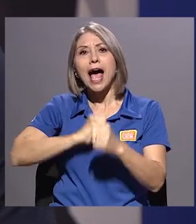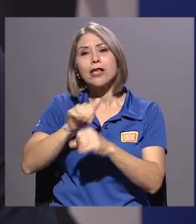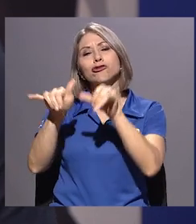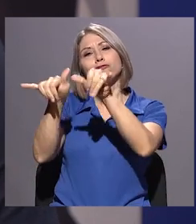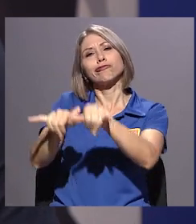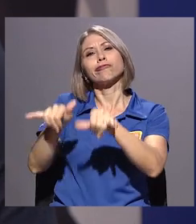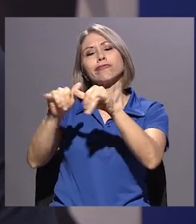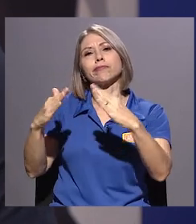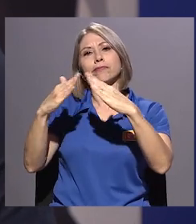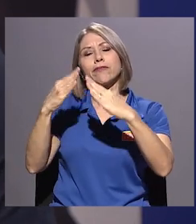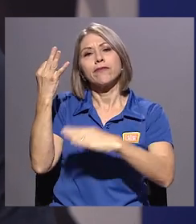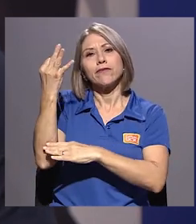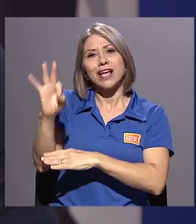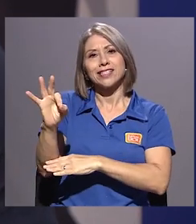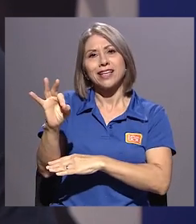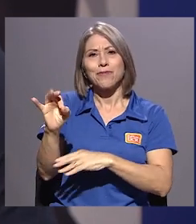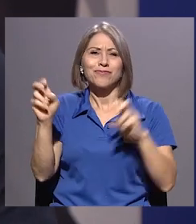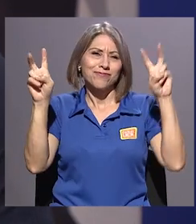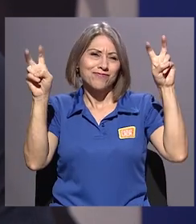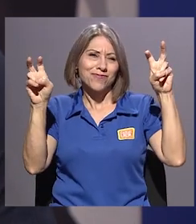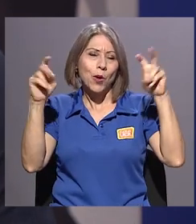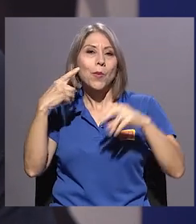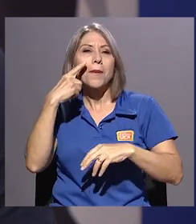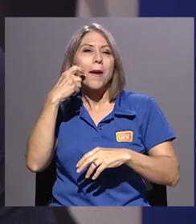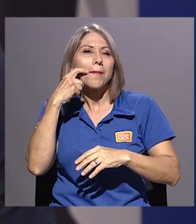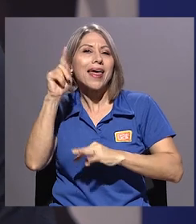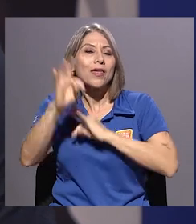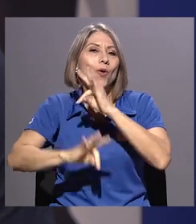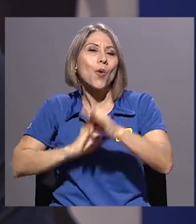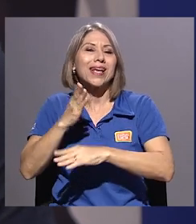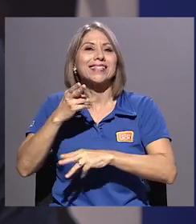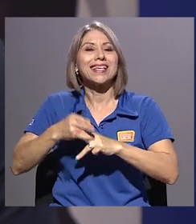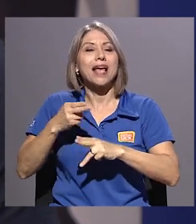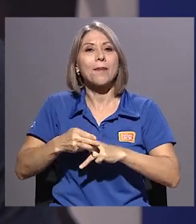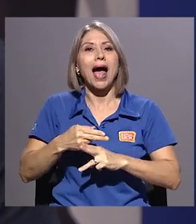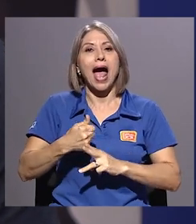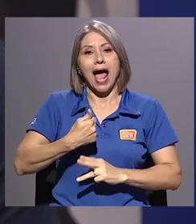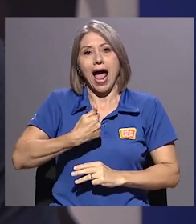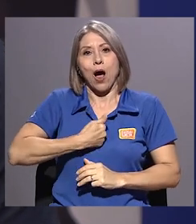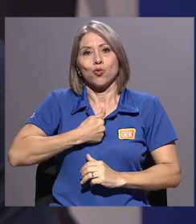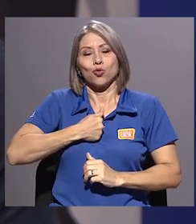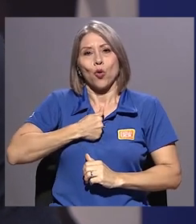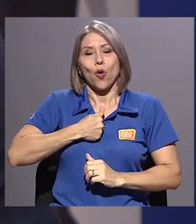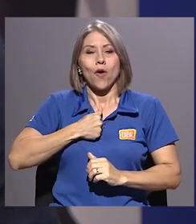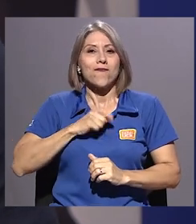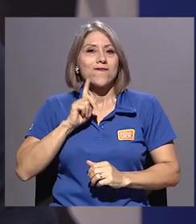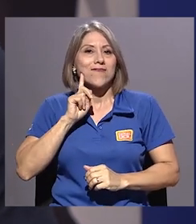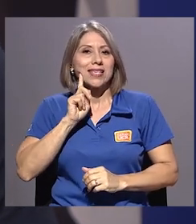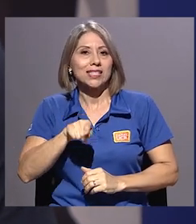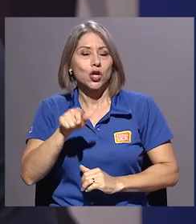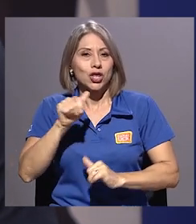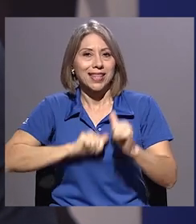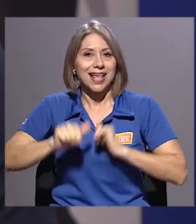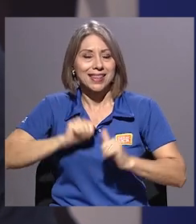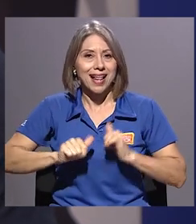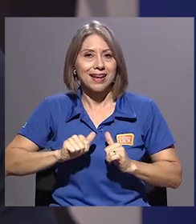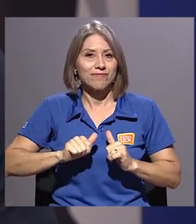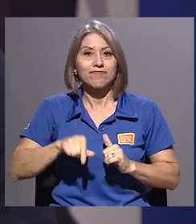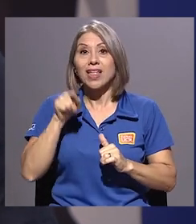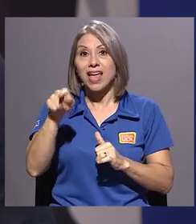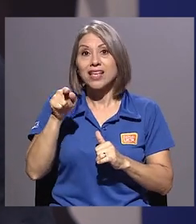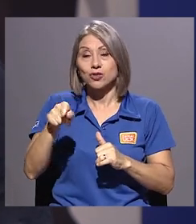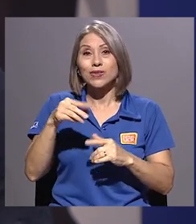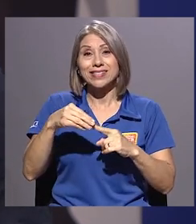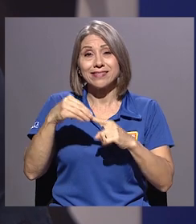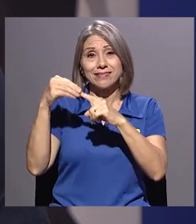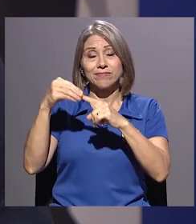como en este momento el papá de un género que se llama autoficción teatral, que es un género particular que